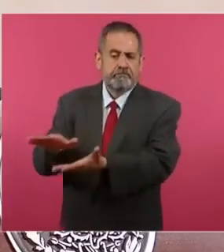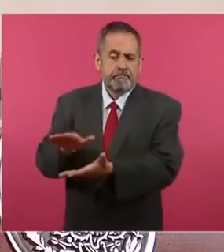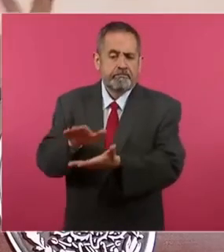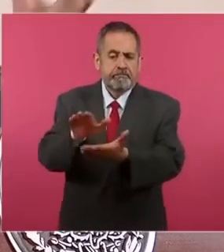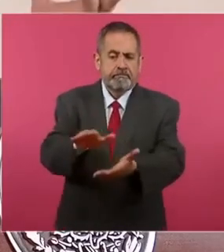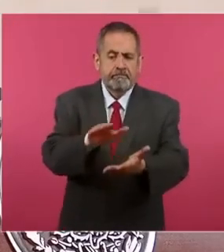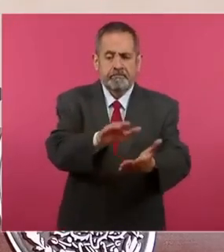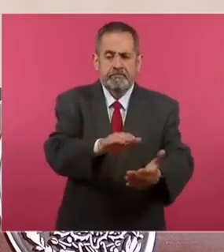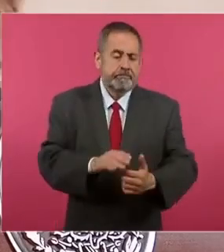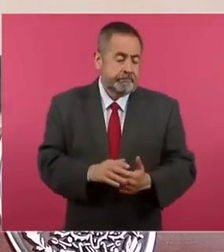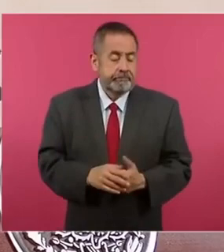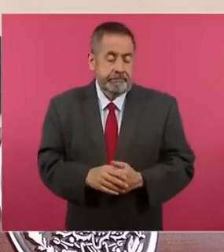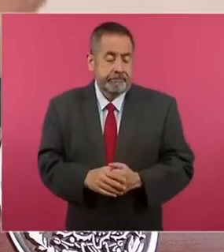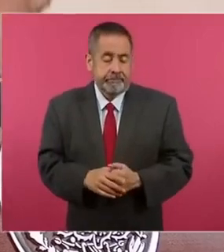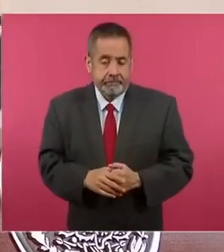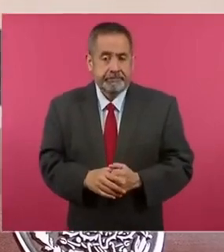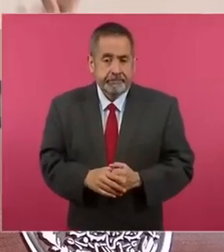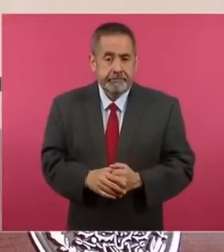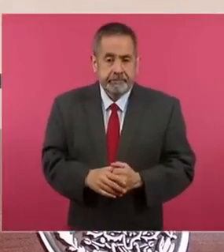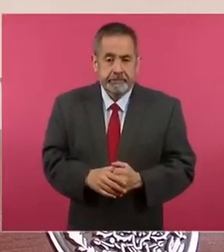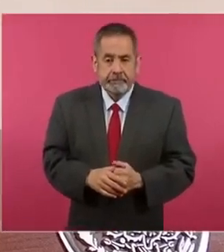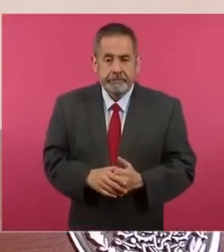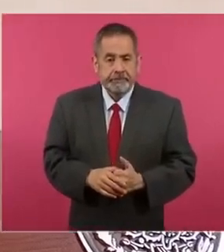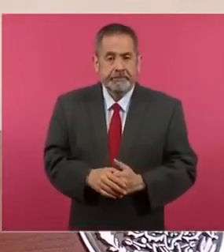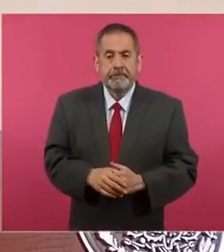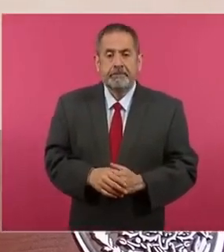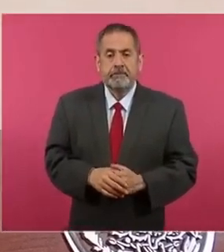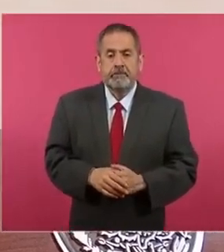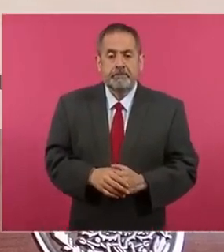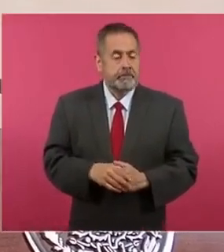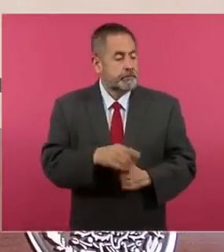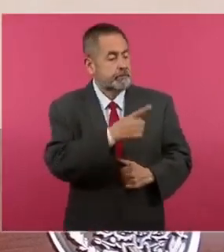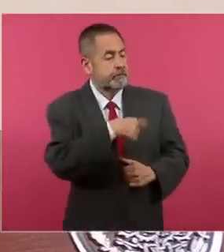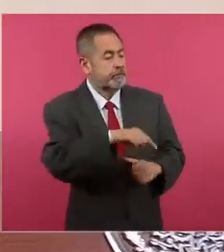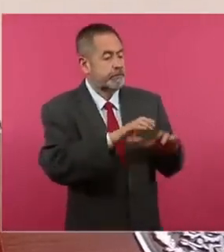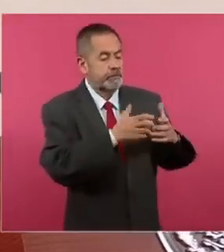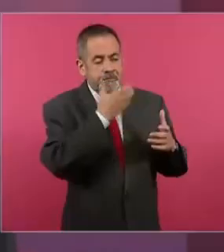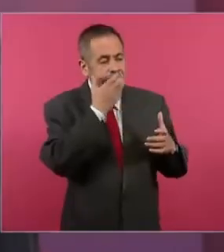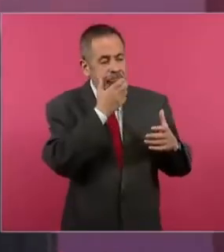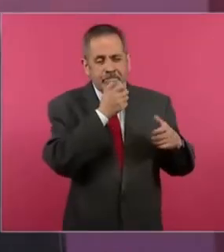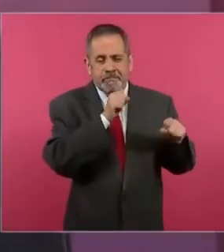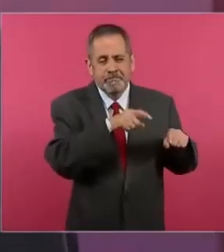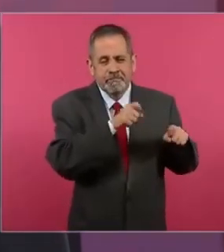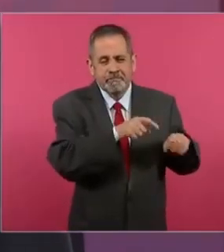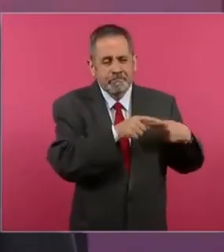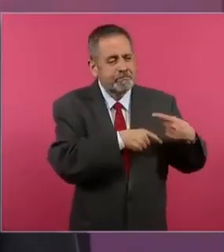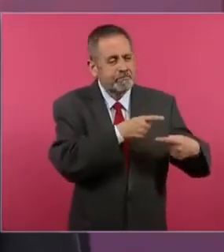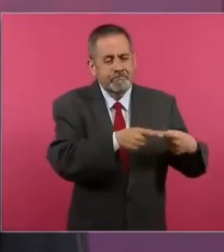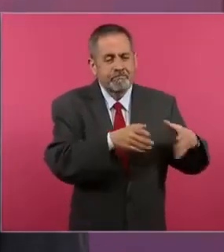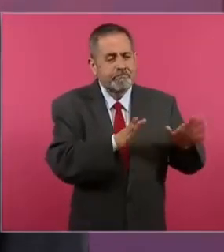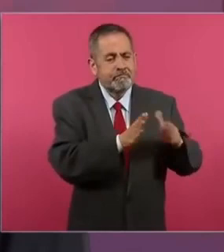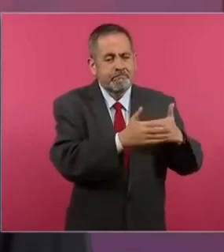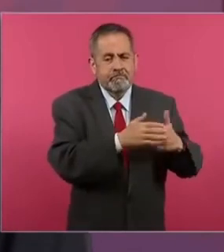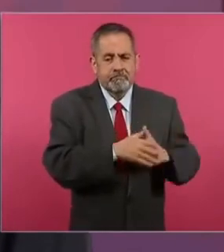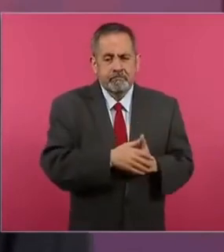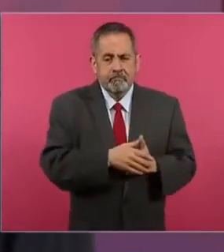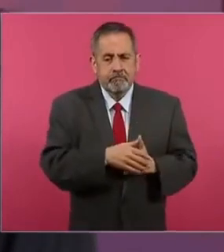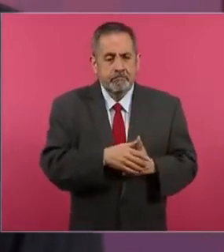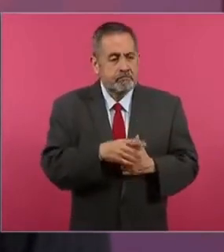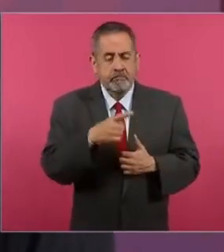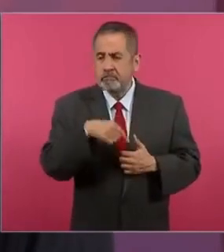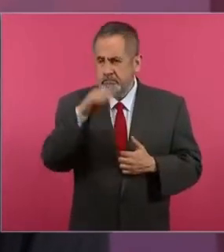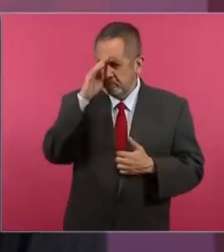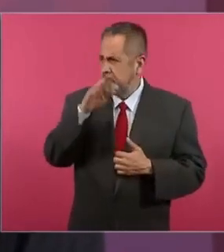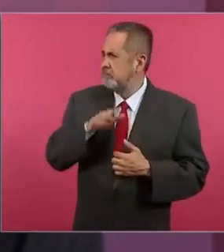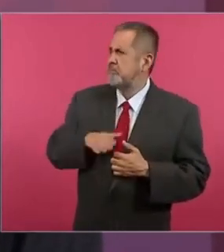también estos conservadores piensan que todos viven como